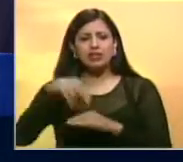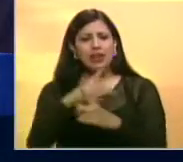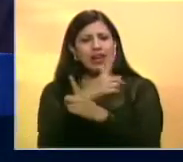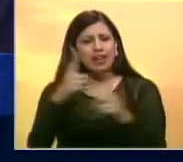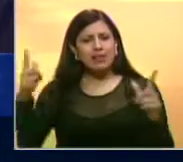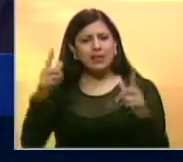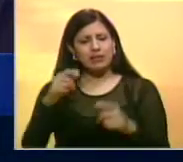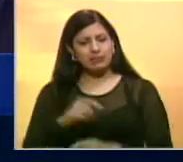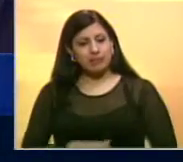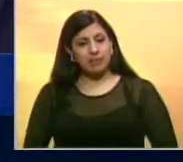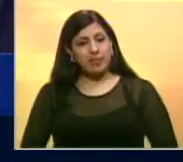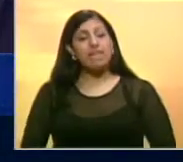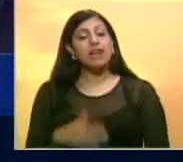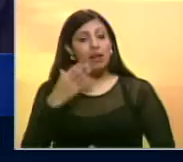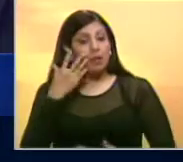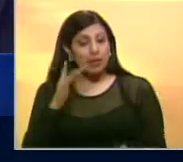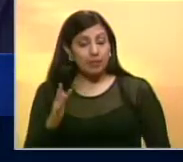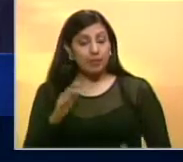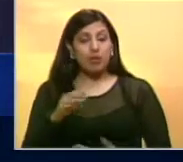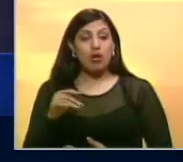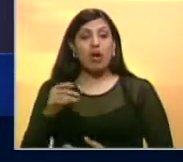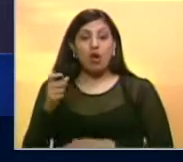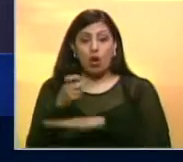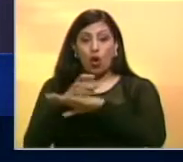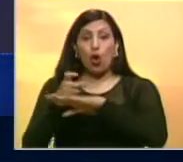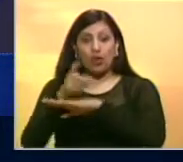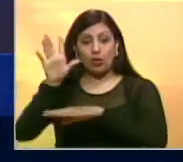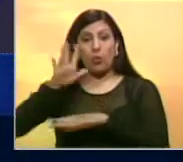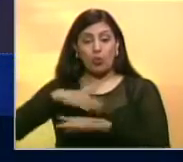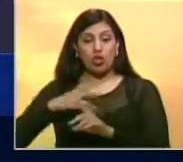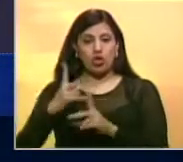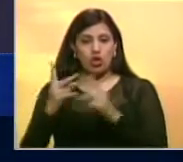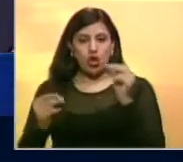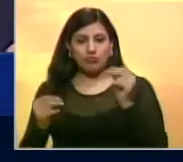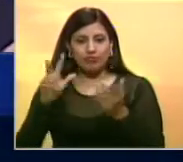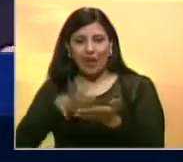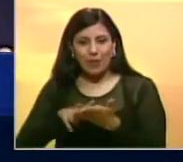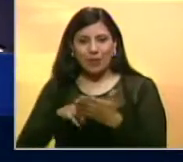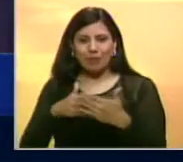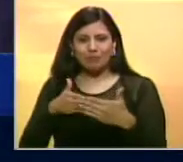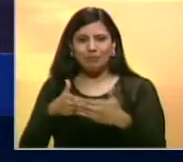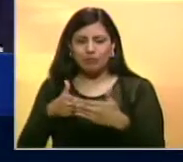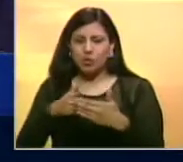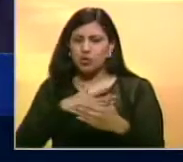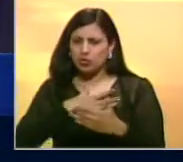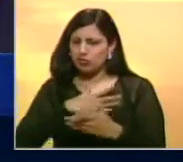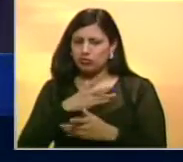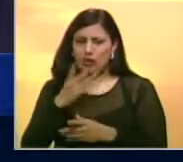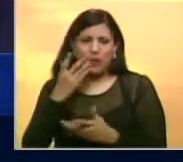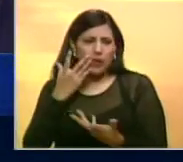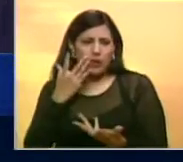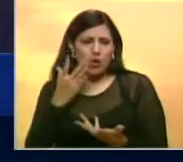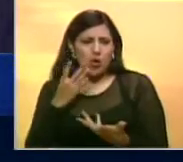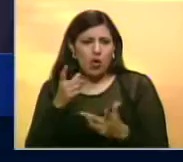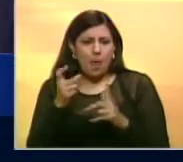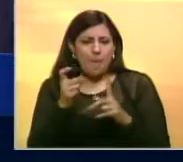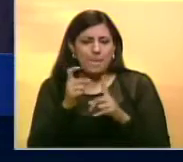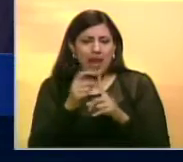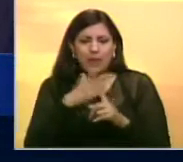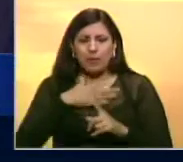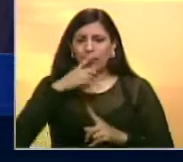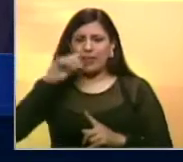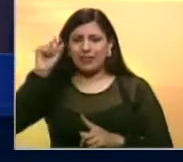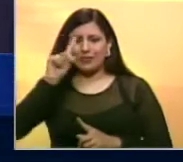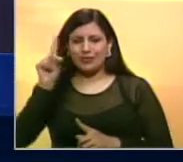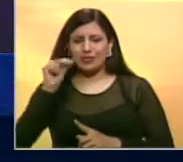bien es cierto, el Gobierno pudiera bloquearla o pudiera buscar bloquearla, no a través de la palabra del Ejecutivo,